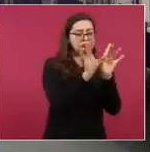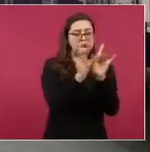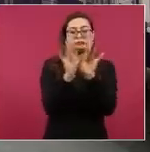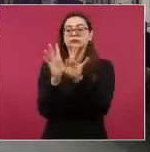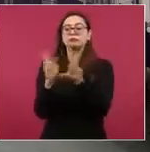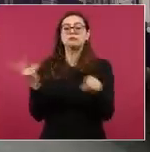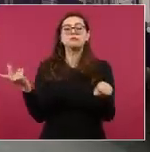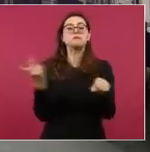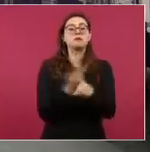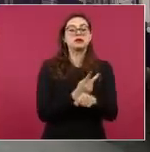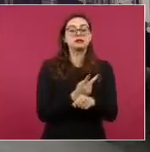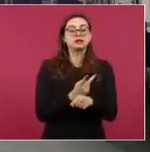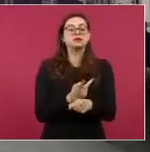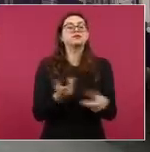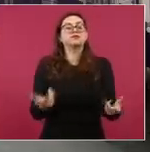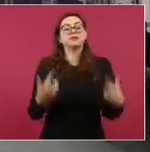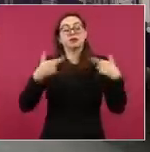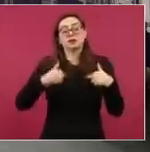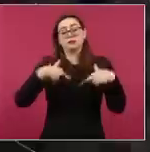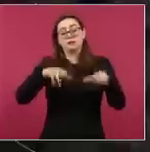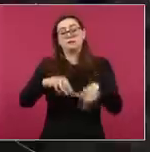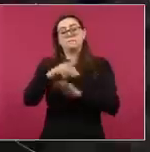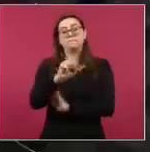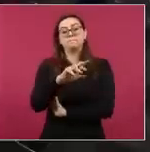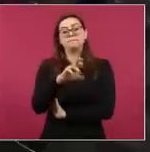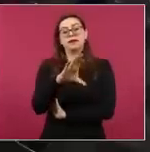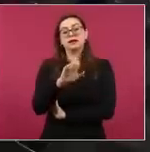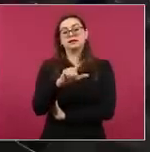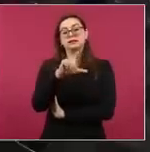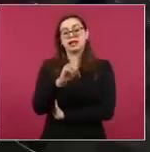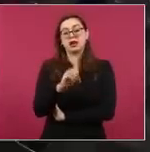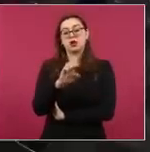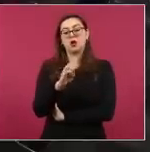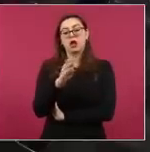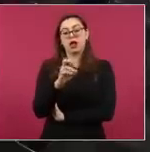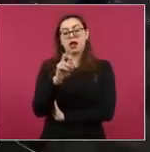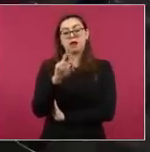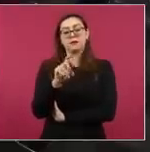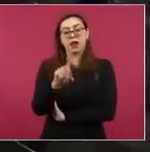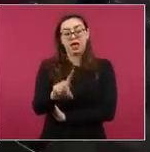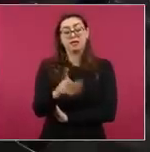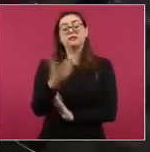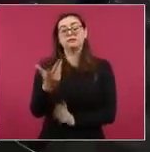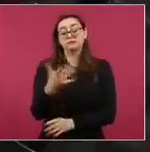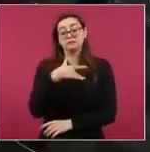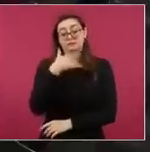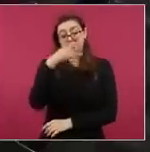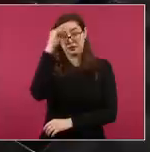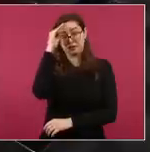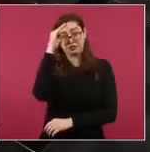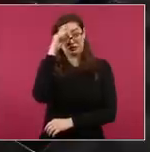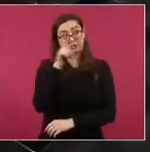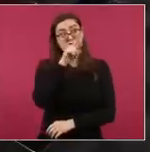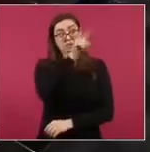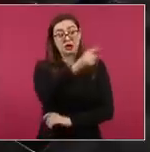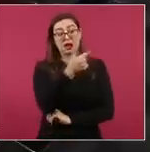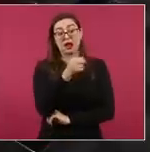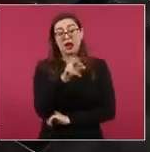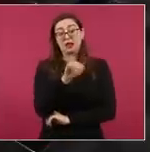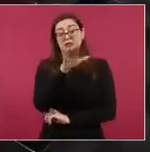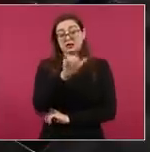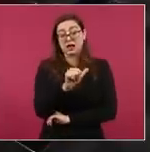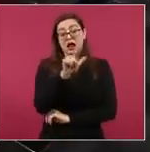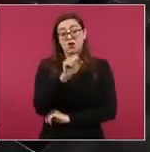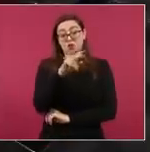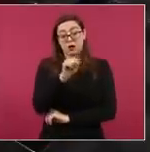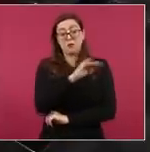el canciller Marcelo Ebrard hablaba de que sí era probable una extradición. Obviamente ya falta menos de un mes para que se concluya el juicio en